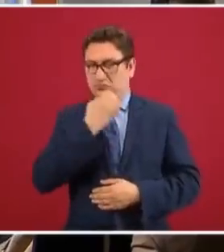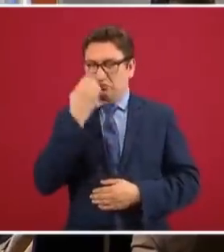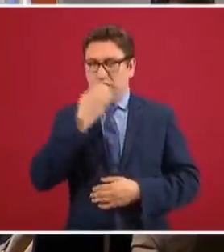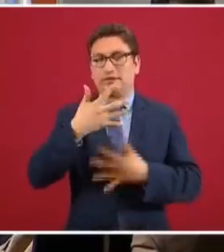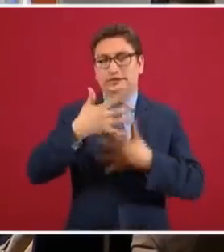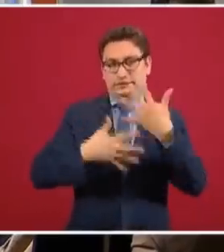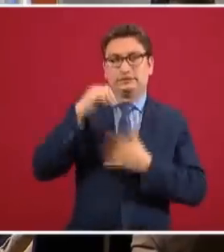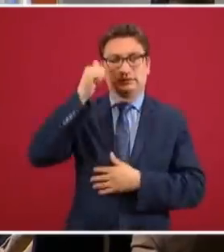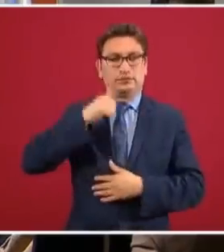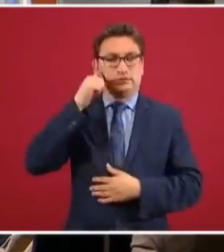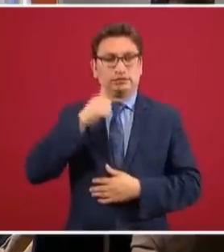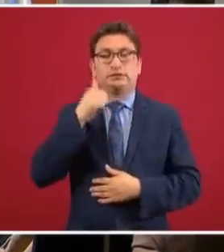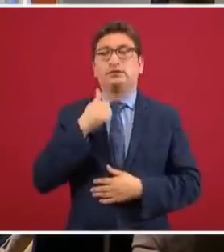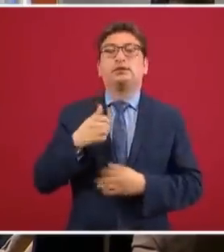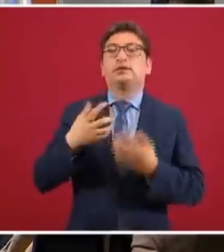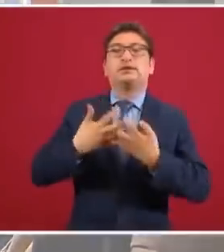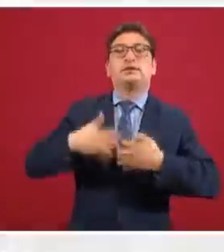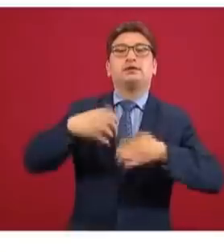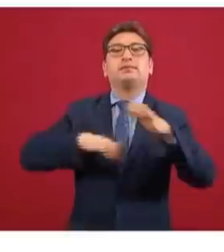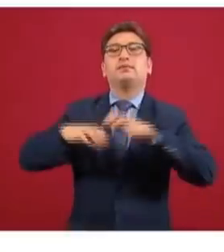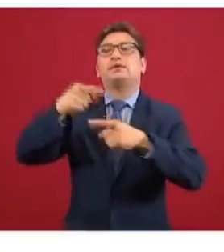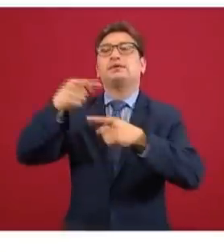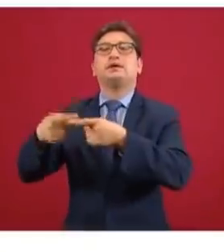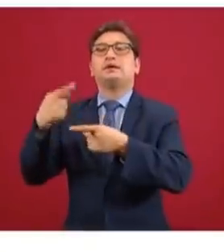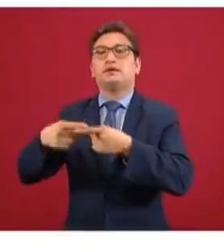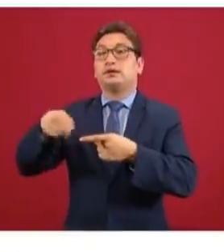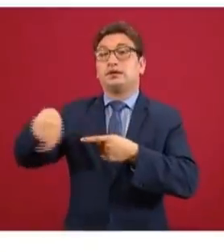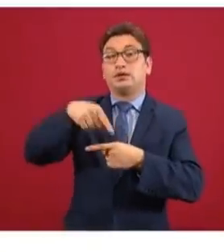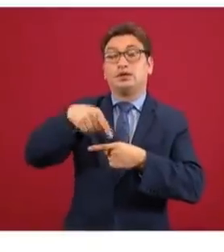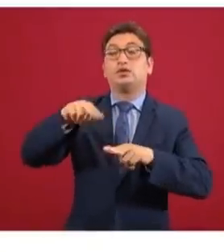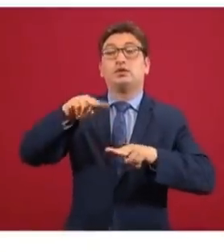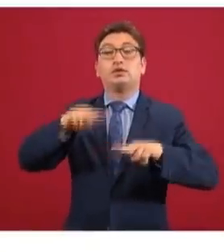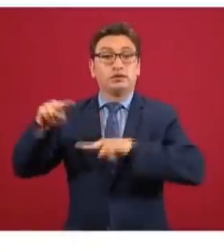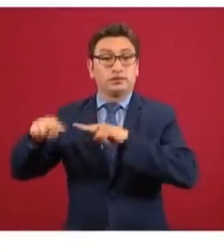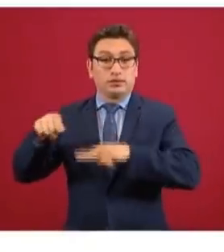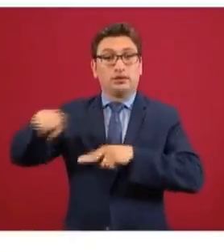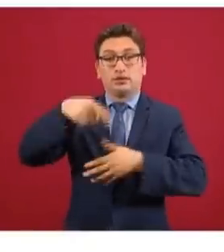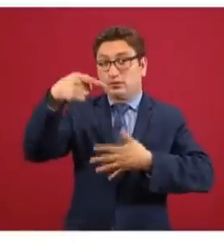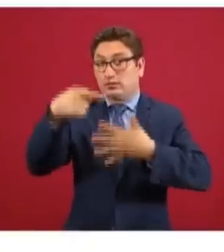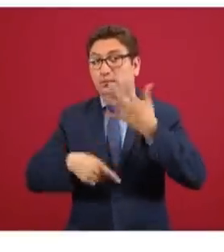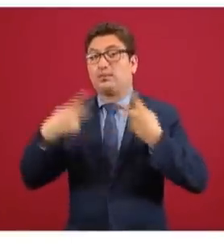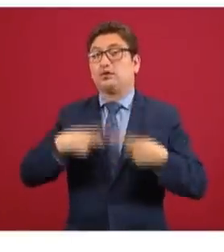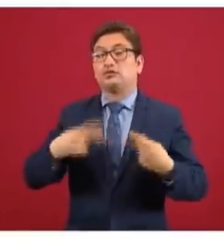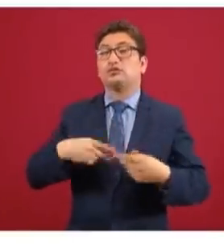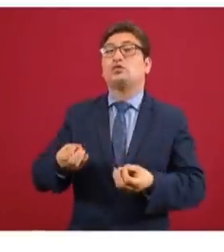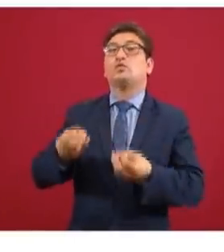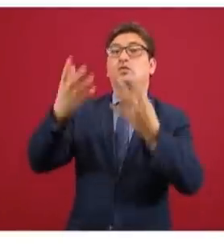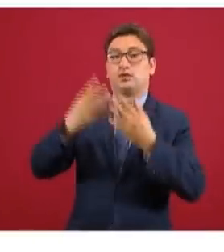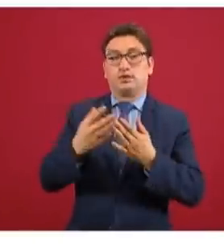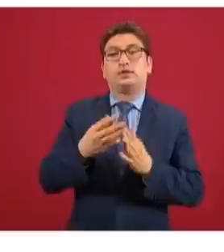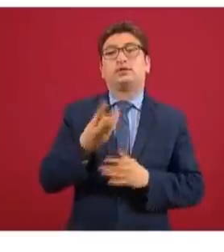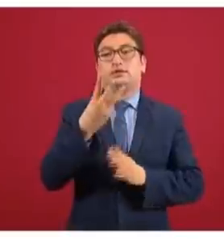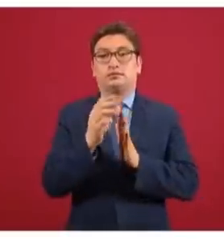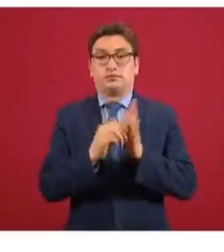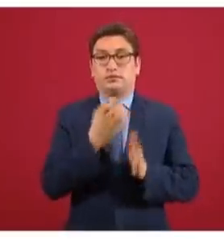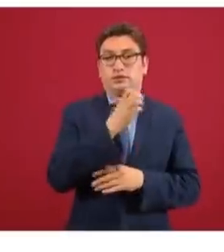abril para ver quiénes habían mantenido por lo menos el mismo nivel de empleo observado en el primer trimestre del